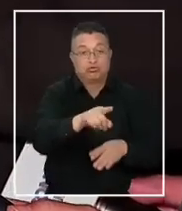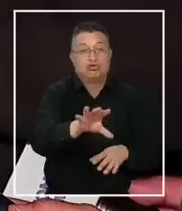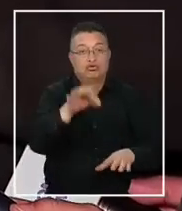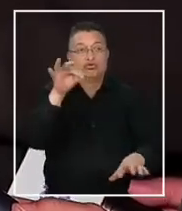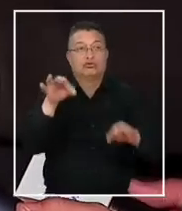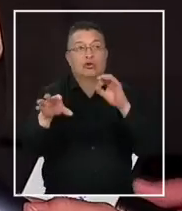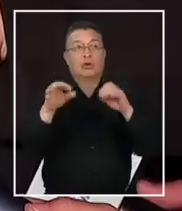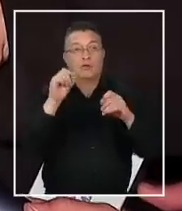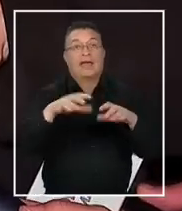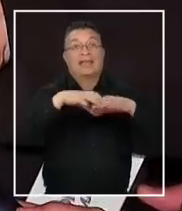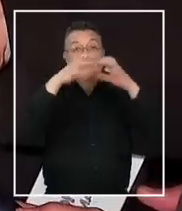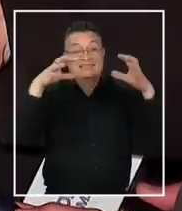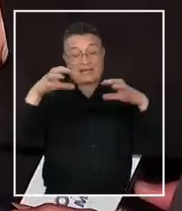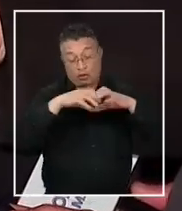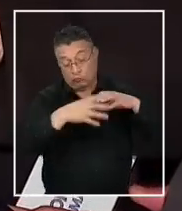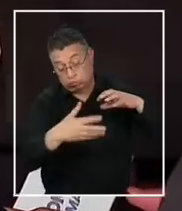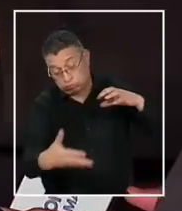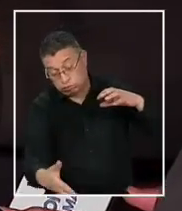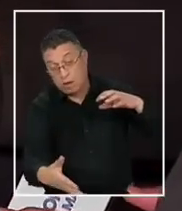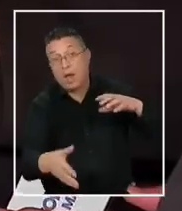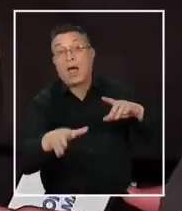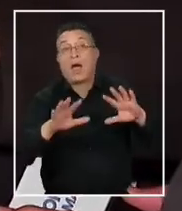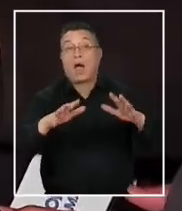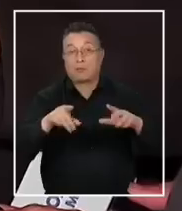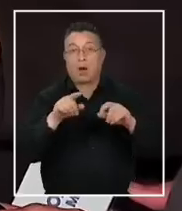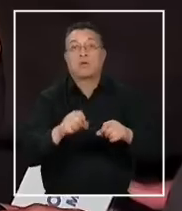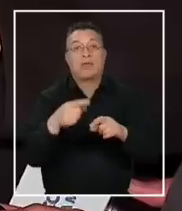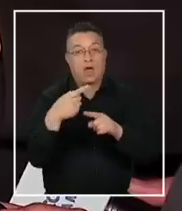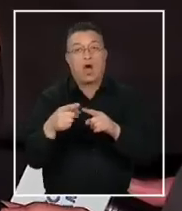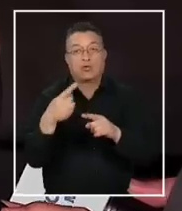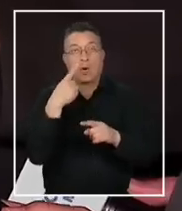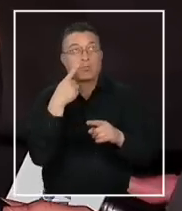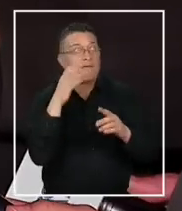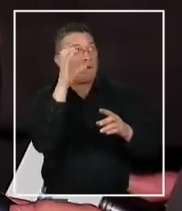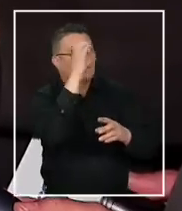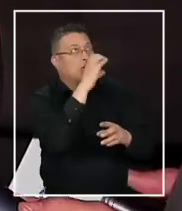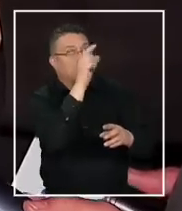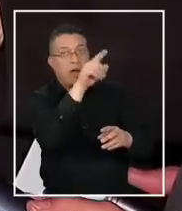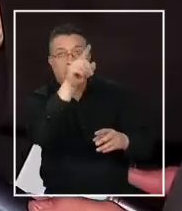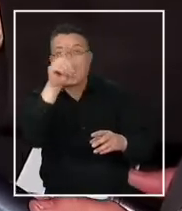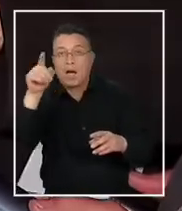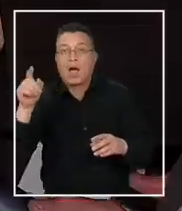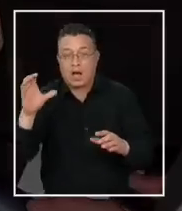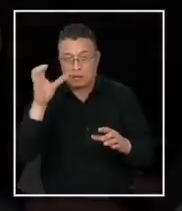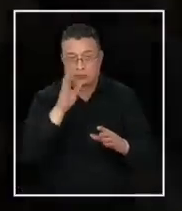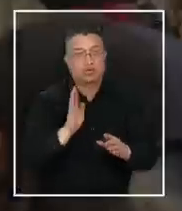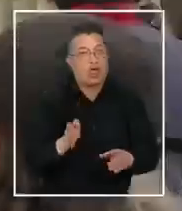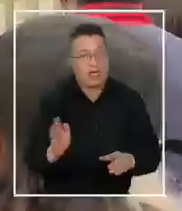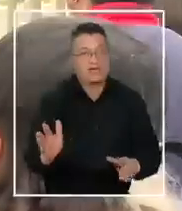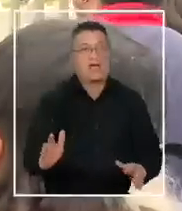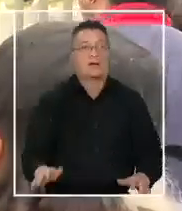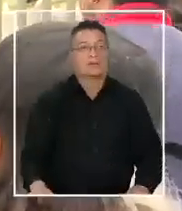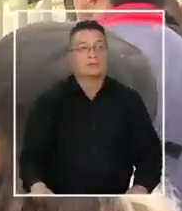que cayeron del cerro, por lo tanto se presume que podrían haber otras evidencias arriba que todavía se estaban buscando.